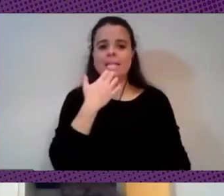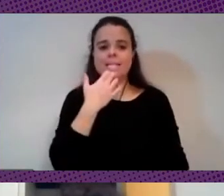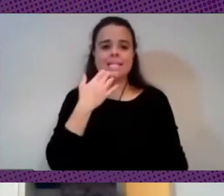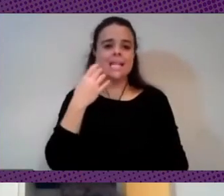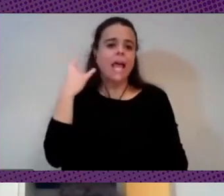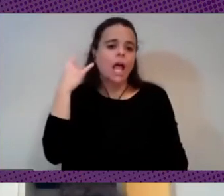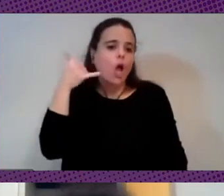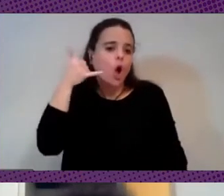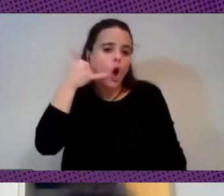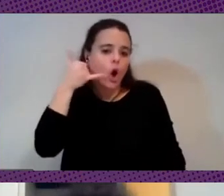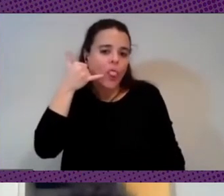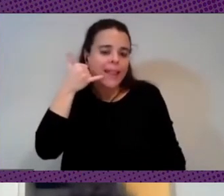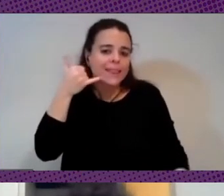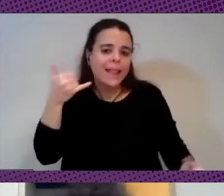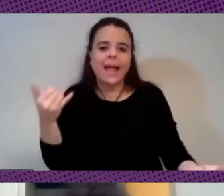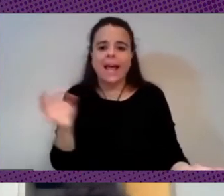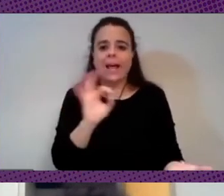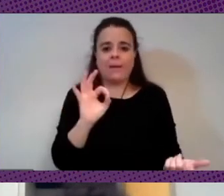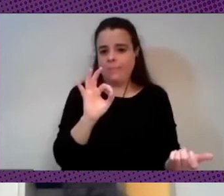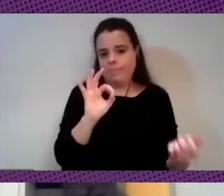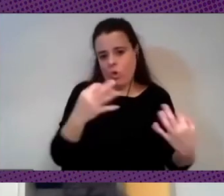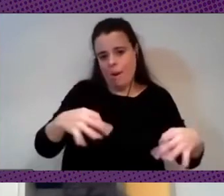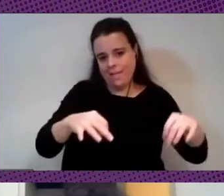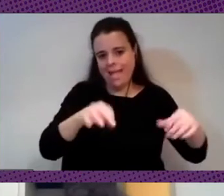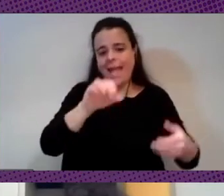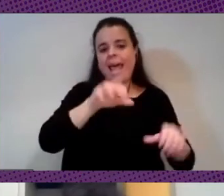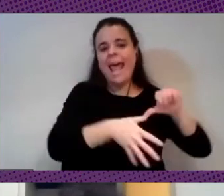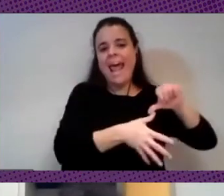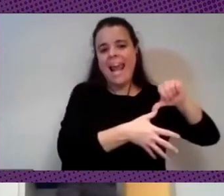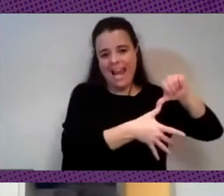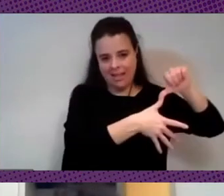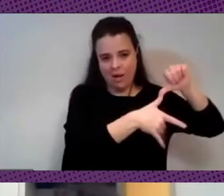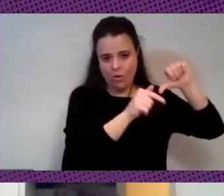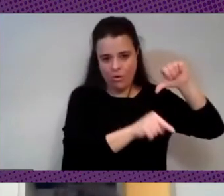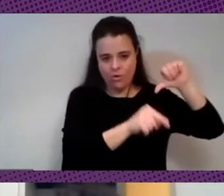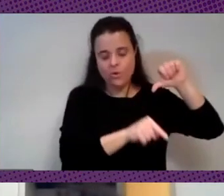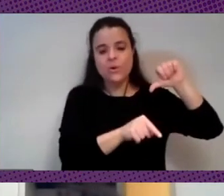latinoamericanos entonces es evidente que un foco de